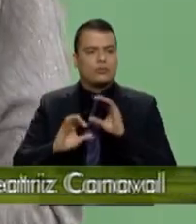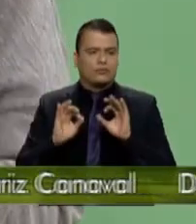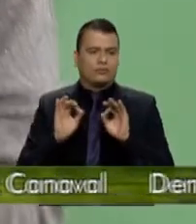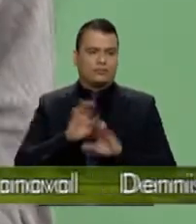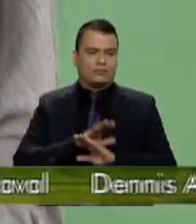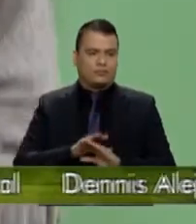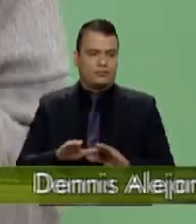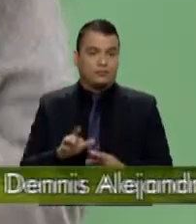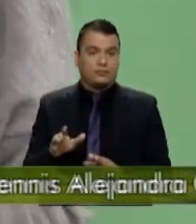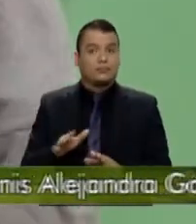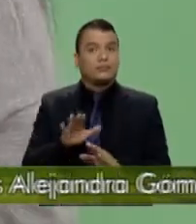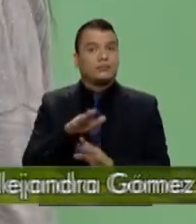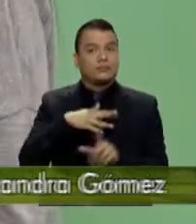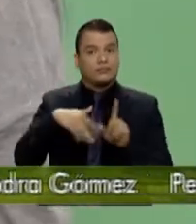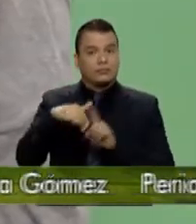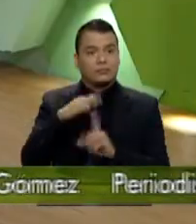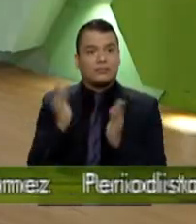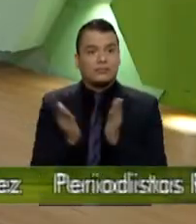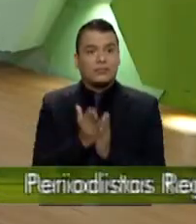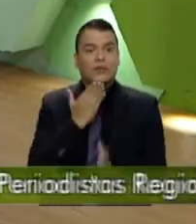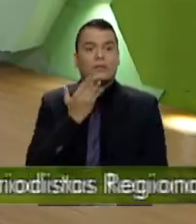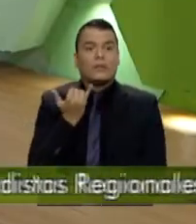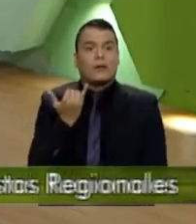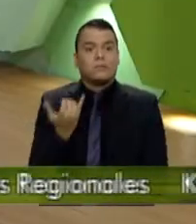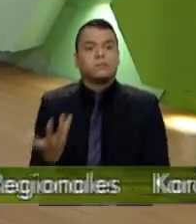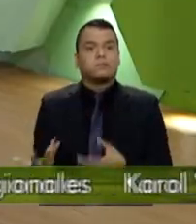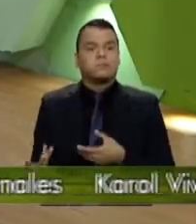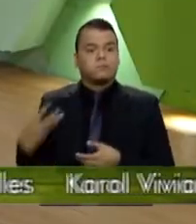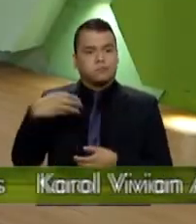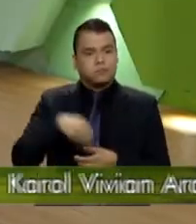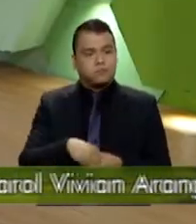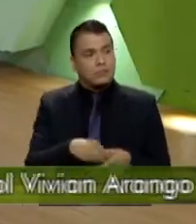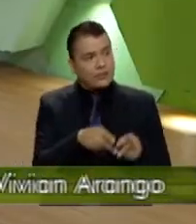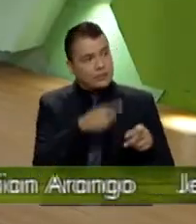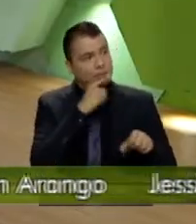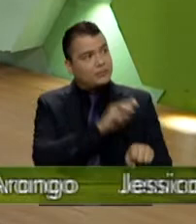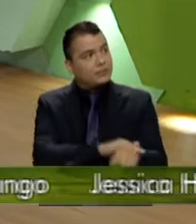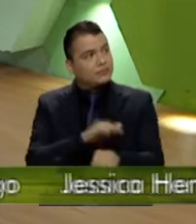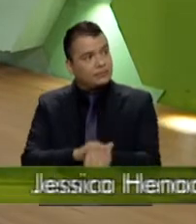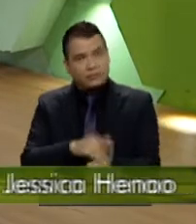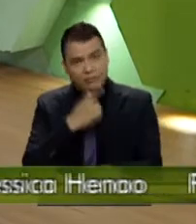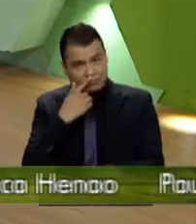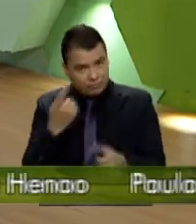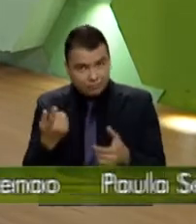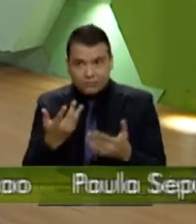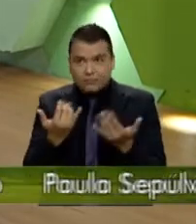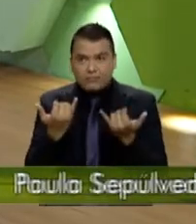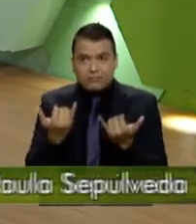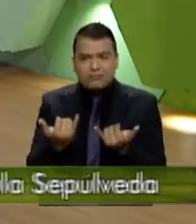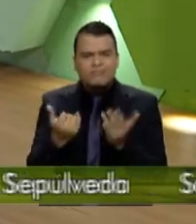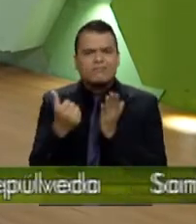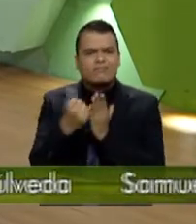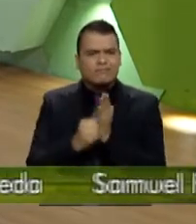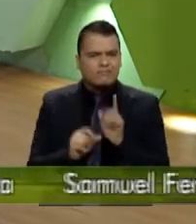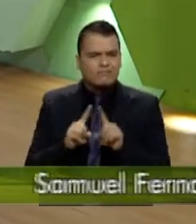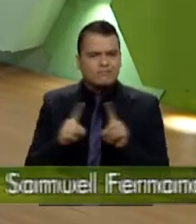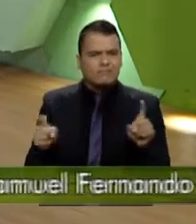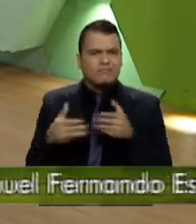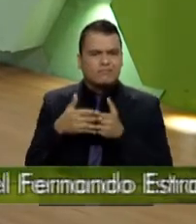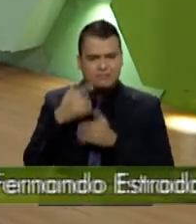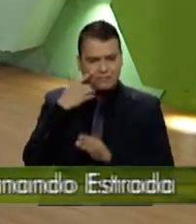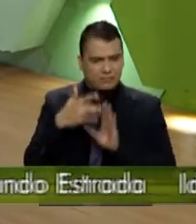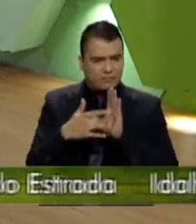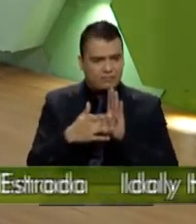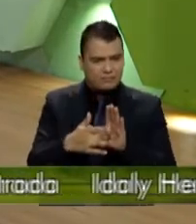la educación ambiental tiene que estar allí. Bueno, Beatriz, entonces invitemos a todos para que, por supuesto, estén pendientes de todo lo que viene y que